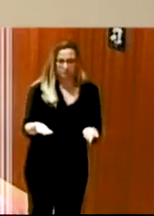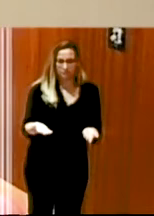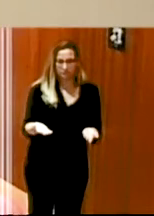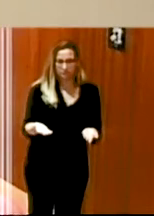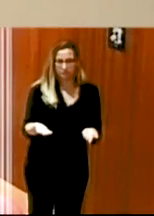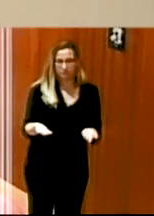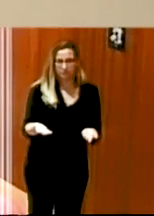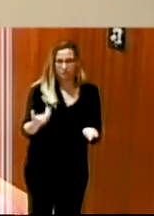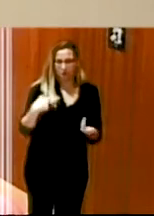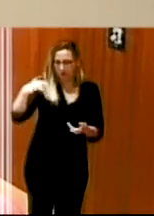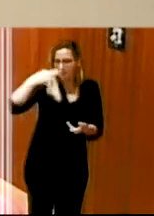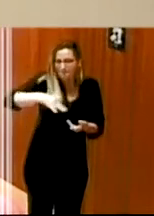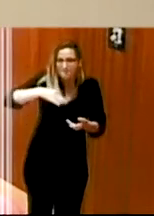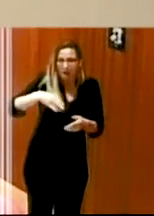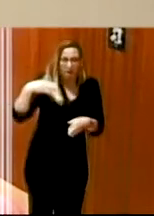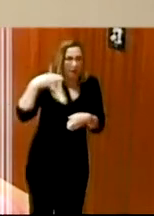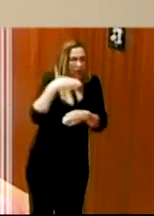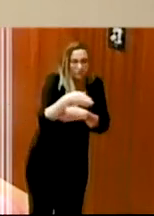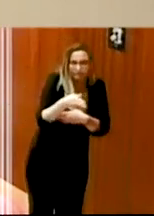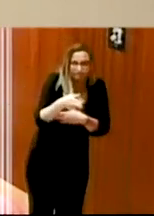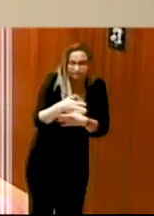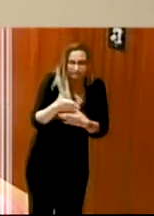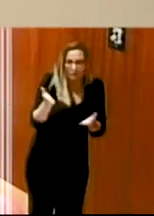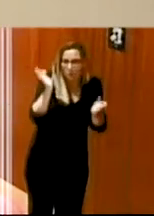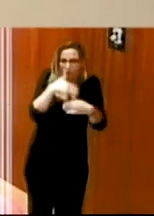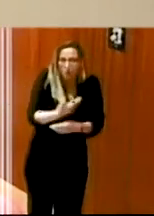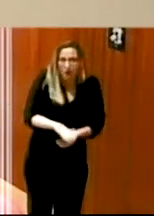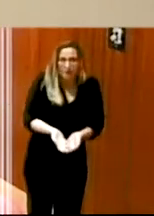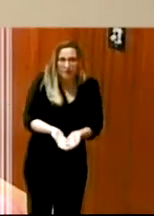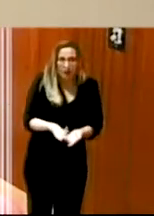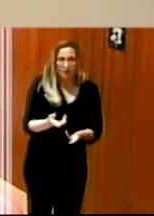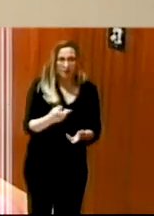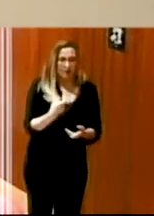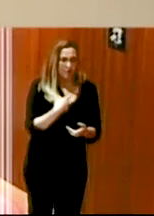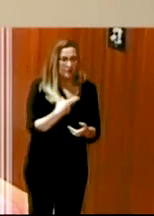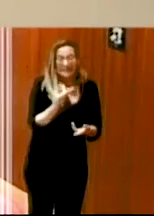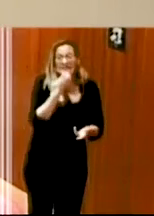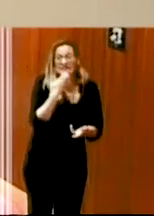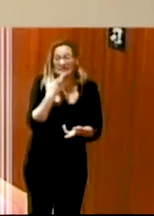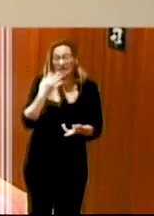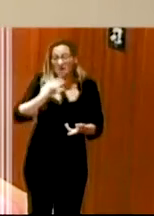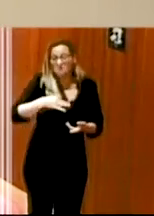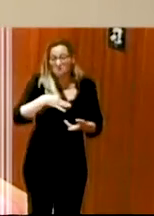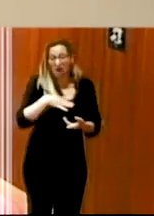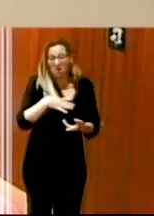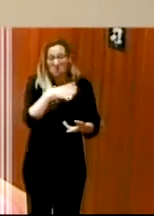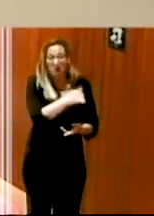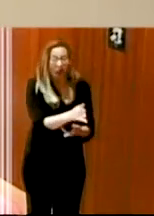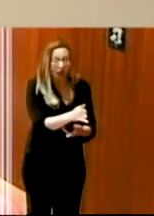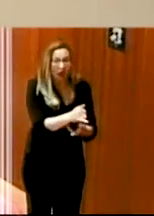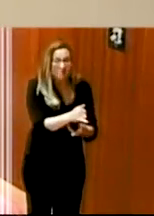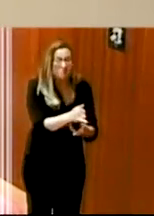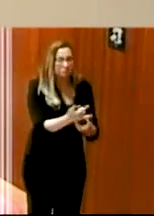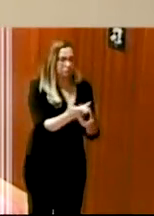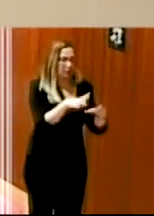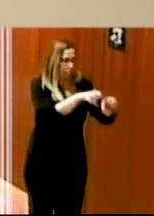un baño al que ir la mayoría de las veces o estaba ocupado cuando existía con material del propio concierto,